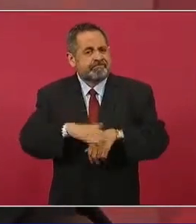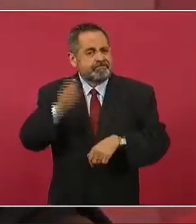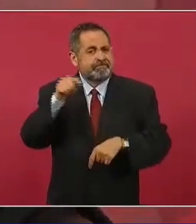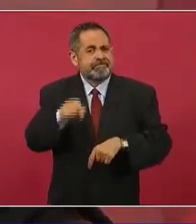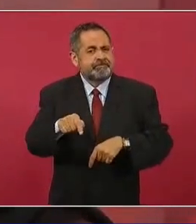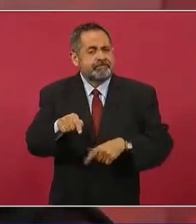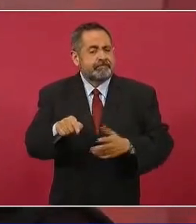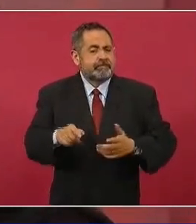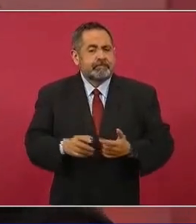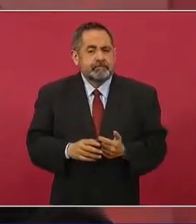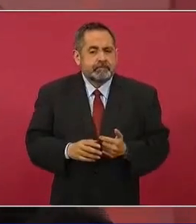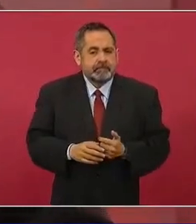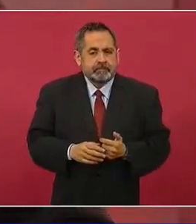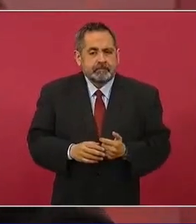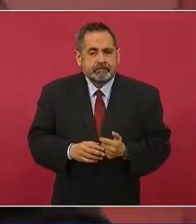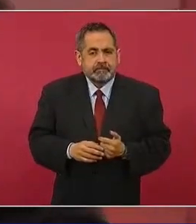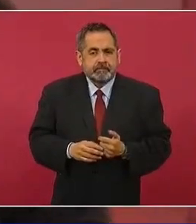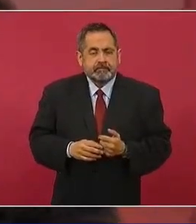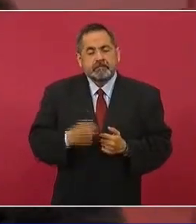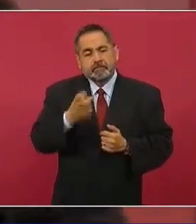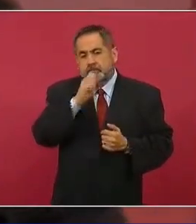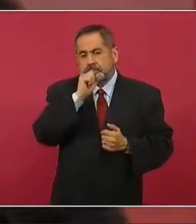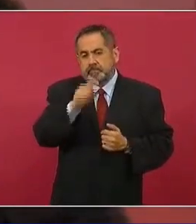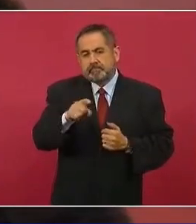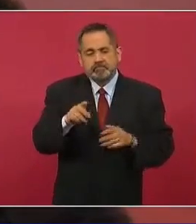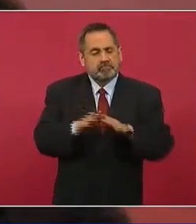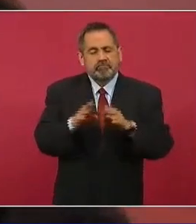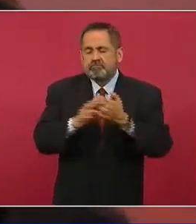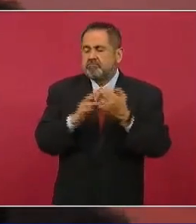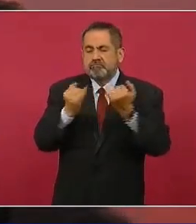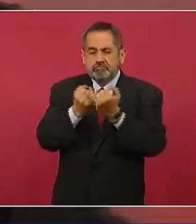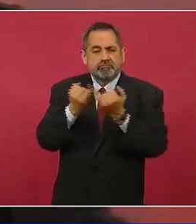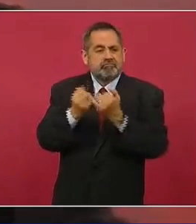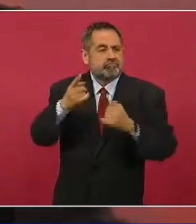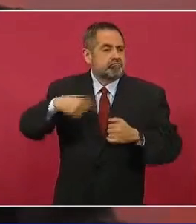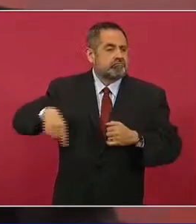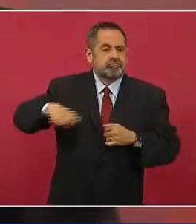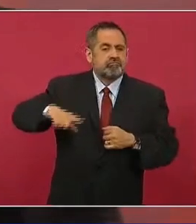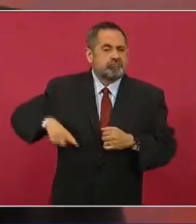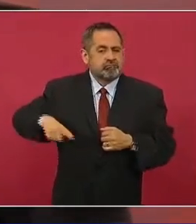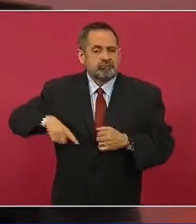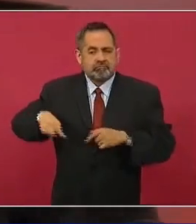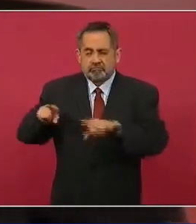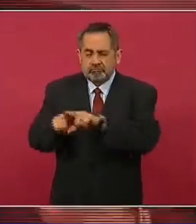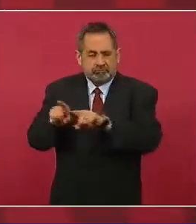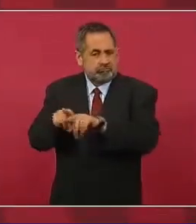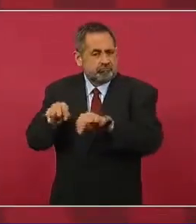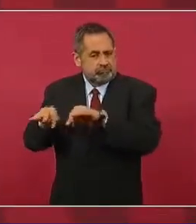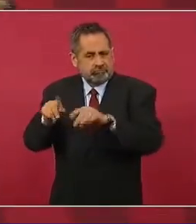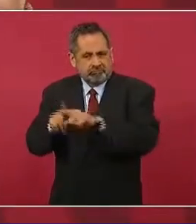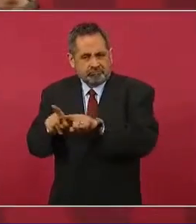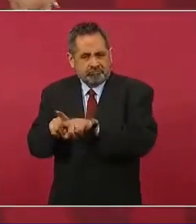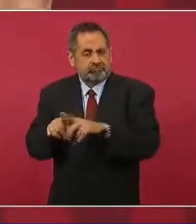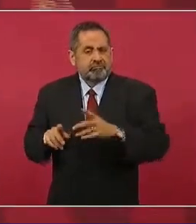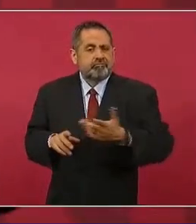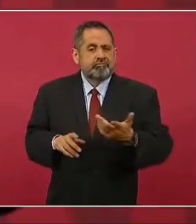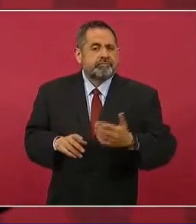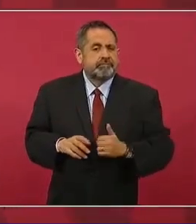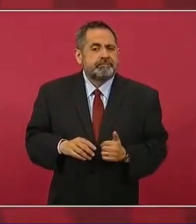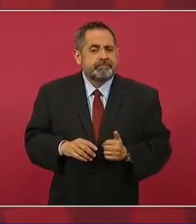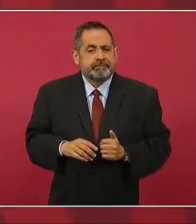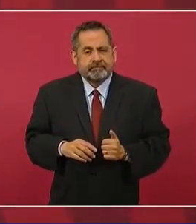Es lo mismo en el servicio público, si no